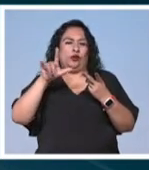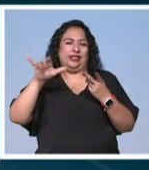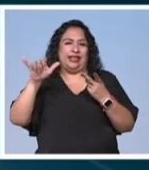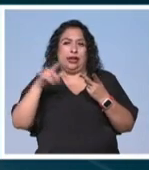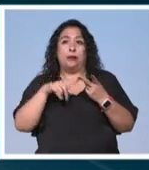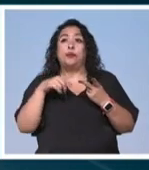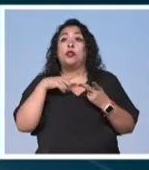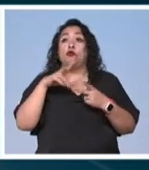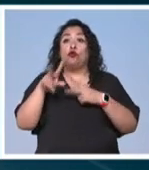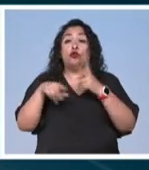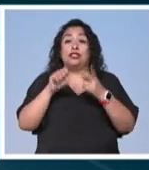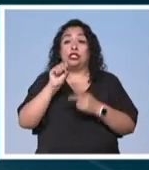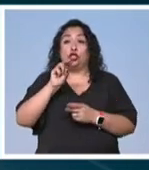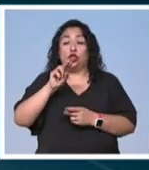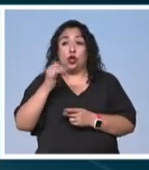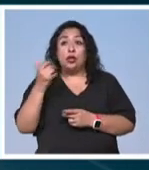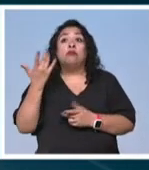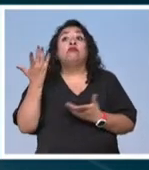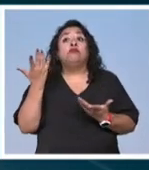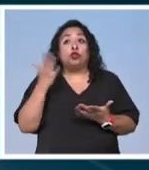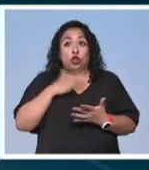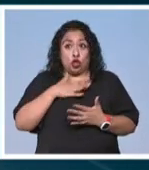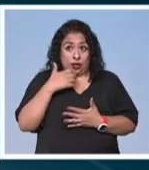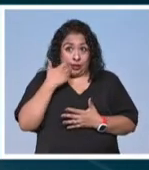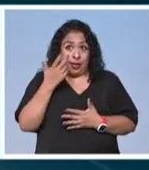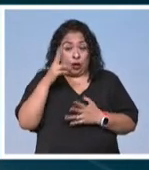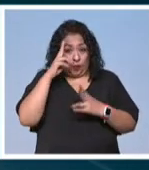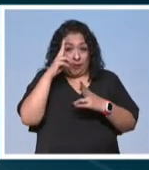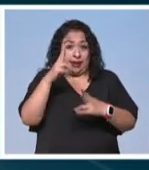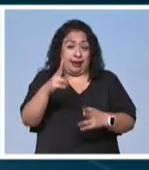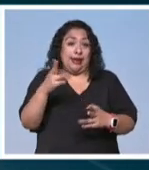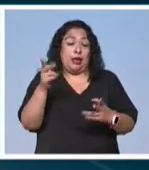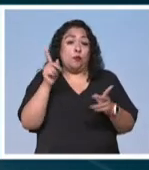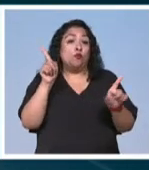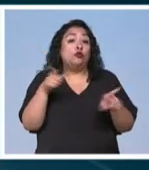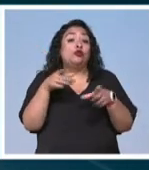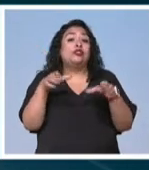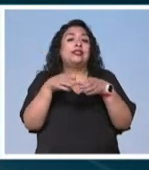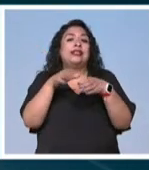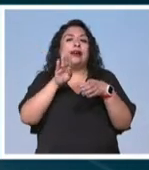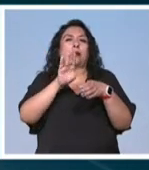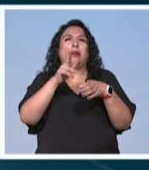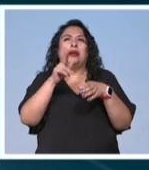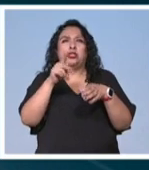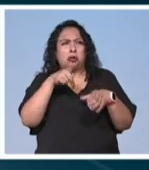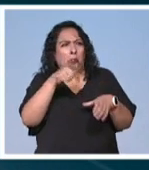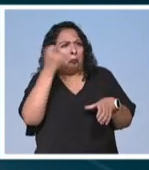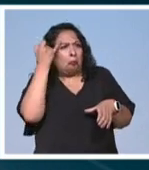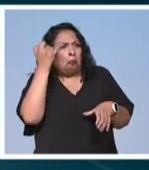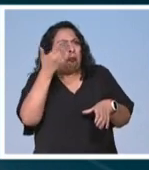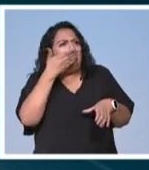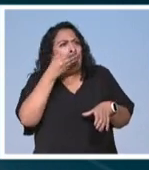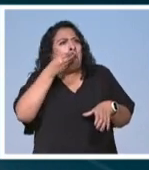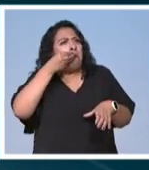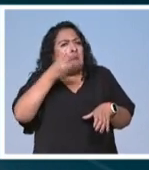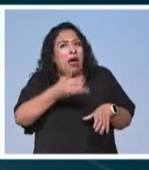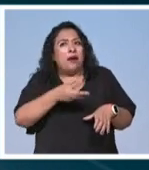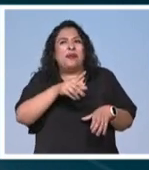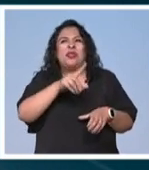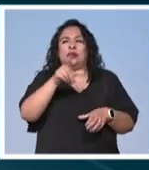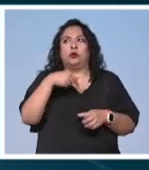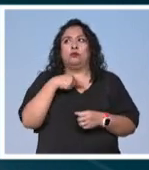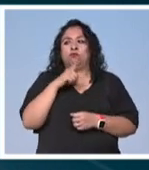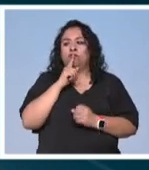Fui a Sony ¿Qué tal? Yo quiero hacer un homenaje a bachata y todo el mundo dice ¡Qué buena idea! ¡Qué padre! Y después